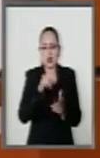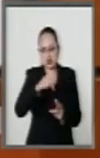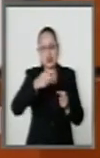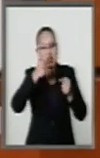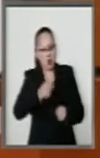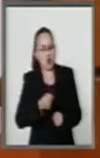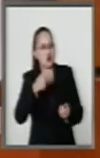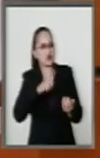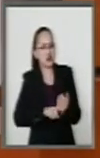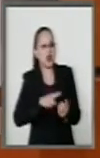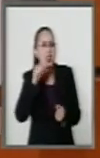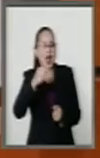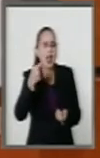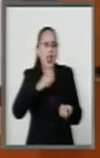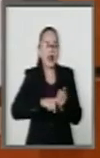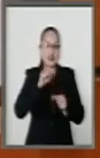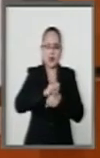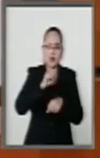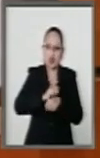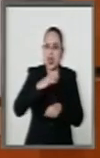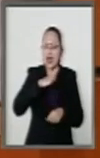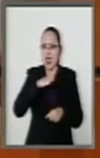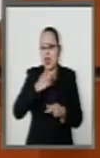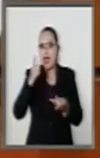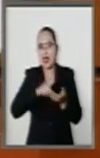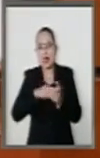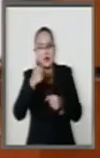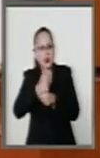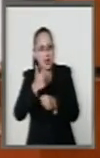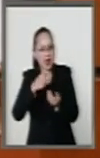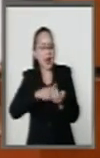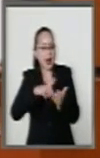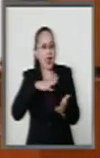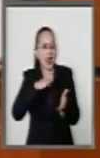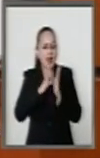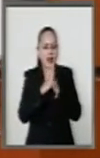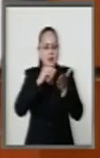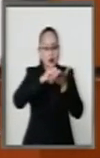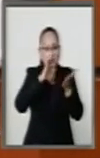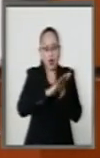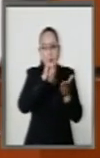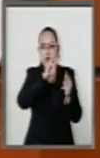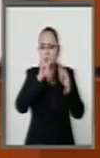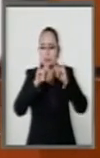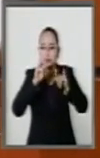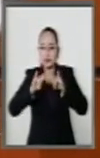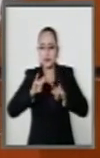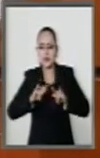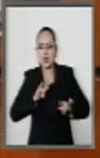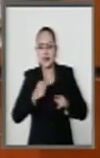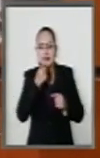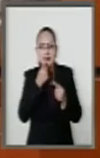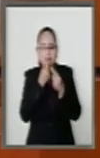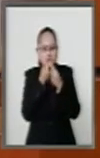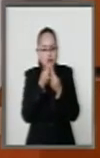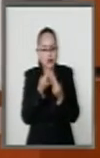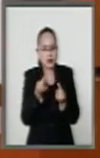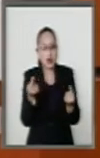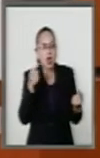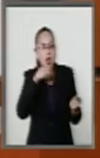tuvieron en la secundaria, en la primaria, y lo retrata así como son, pequeñitos,